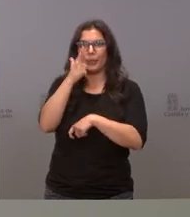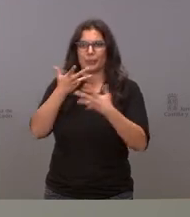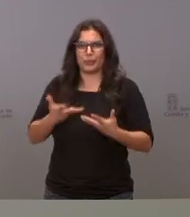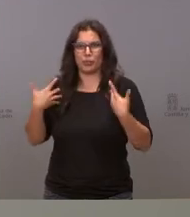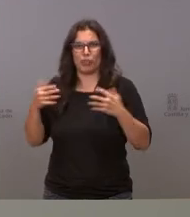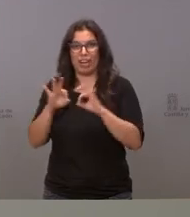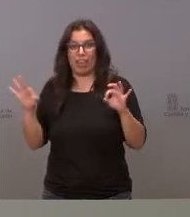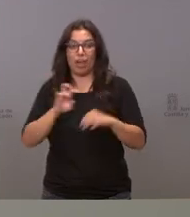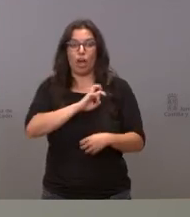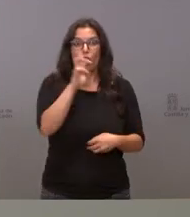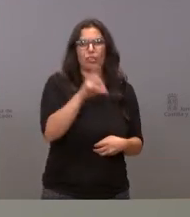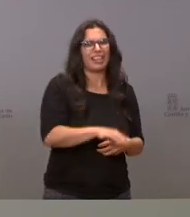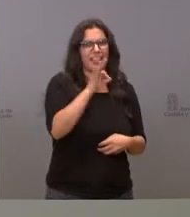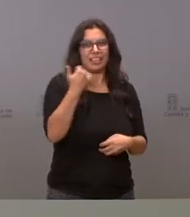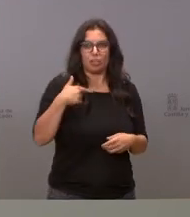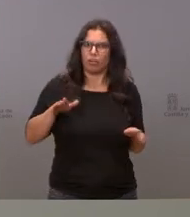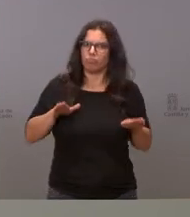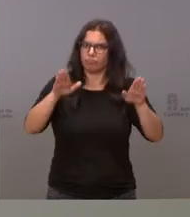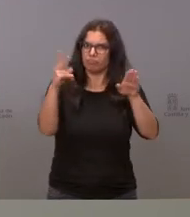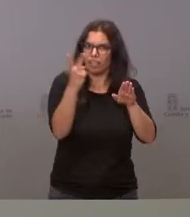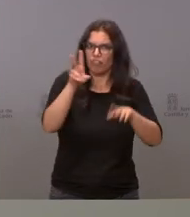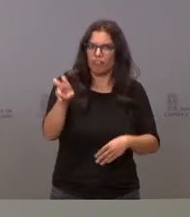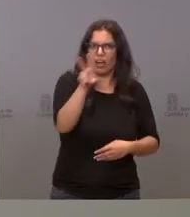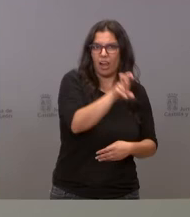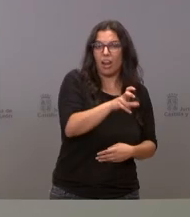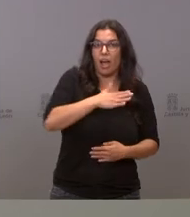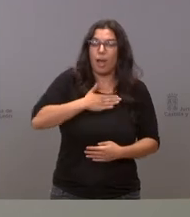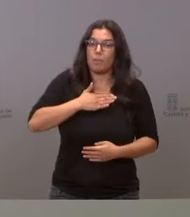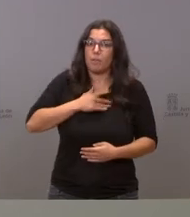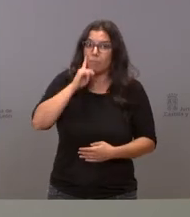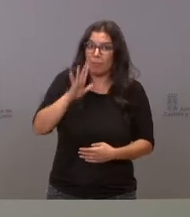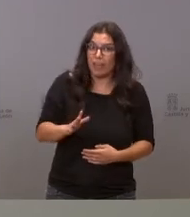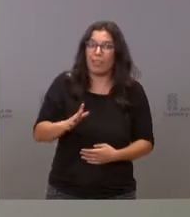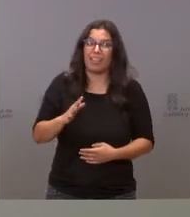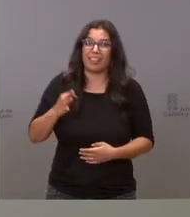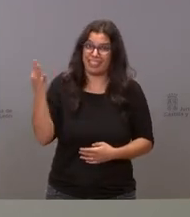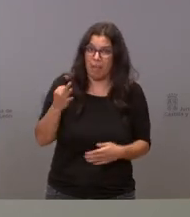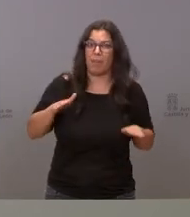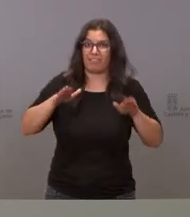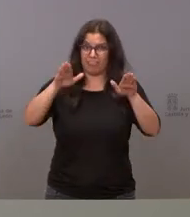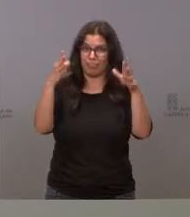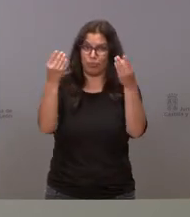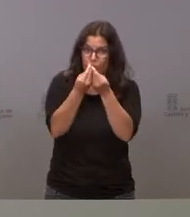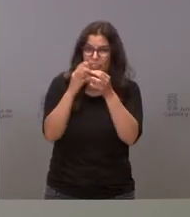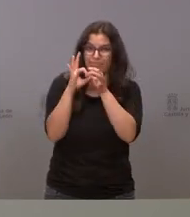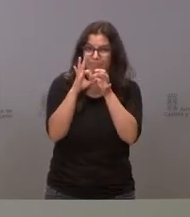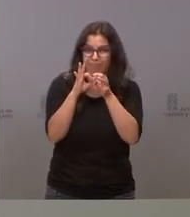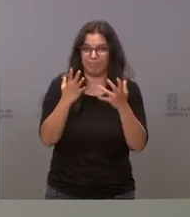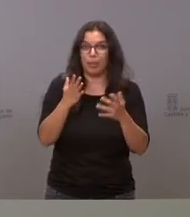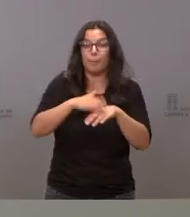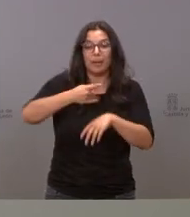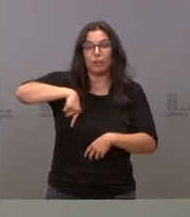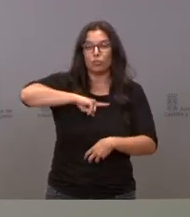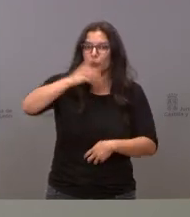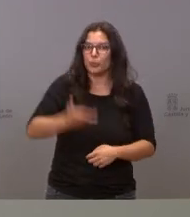eutanasia son complementarias y de hecho a mí me parece que deben de estar juntas y para nosotros es muy muy